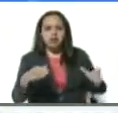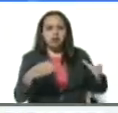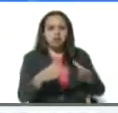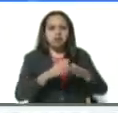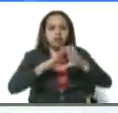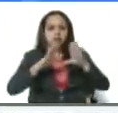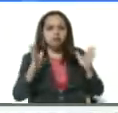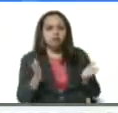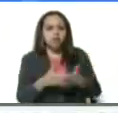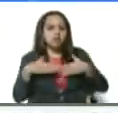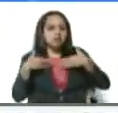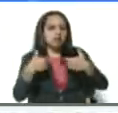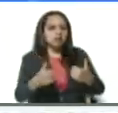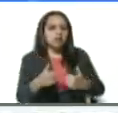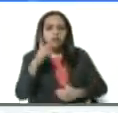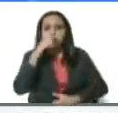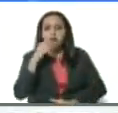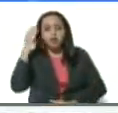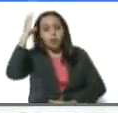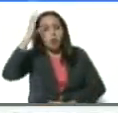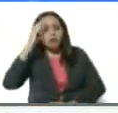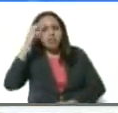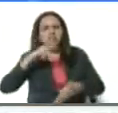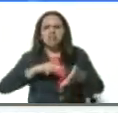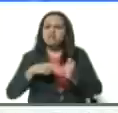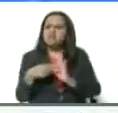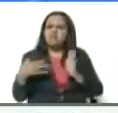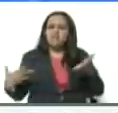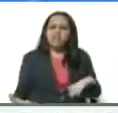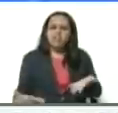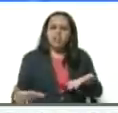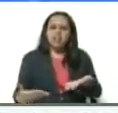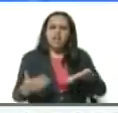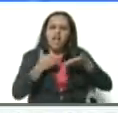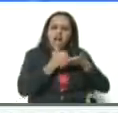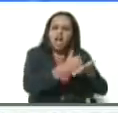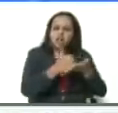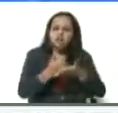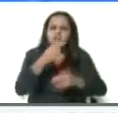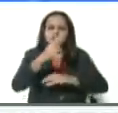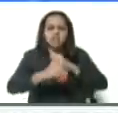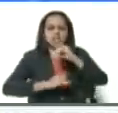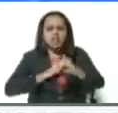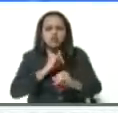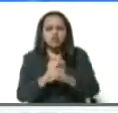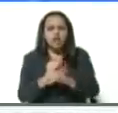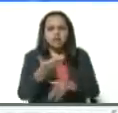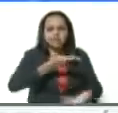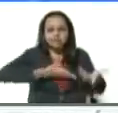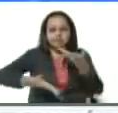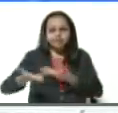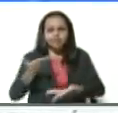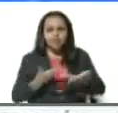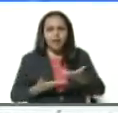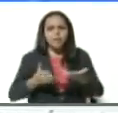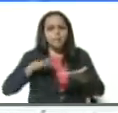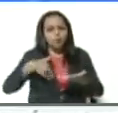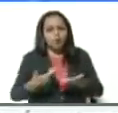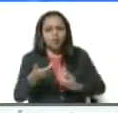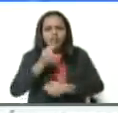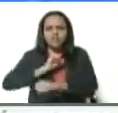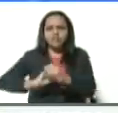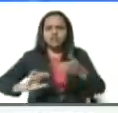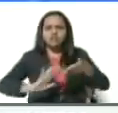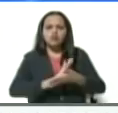sin ningún tipo de conciencia de lo que significa la cooperación internacional y el multilateralismo para combatir